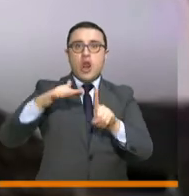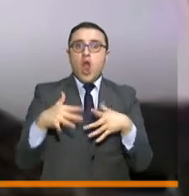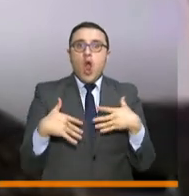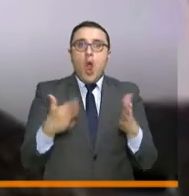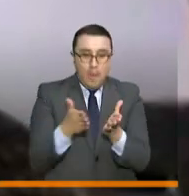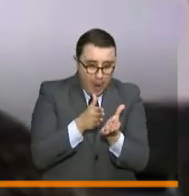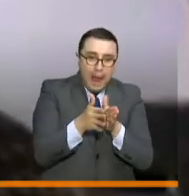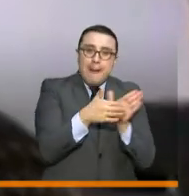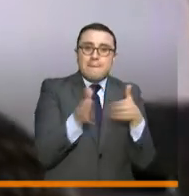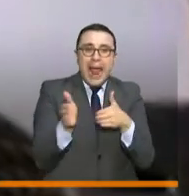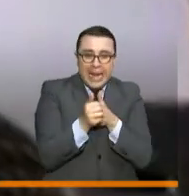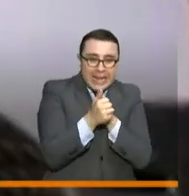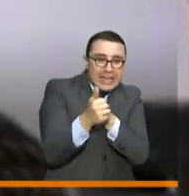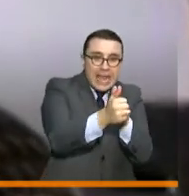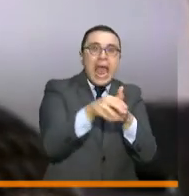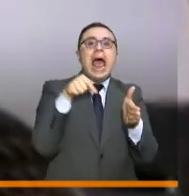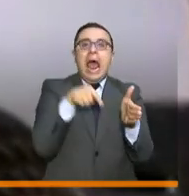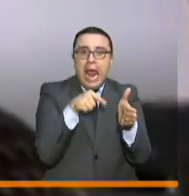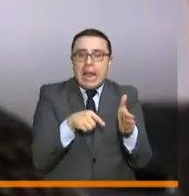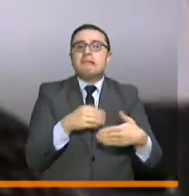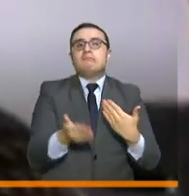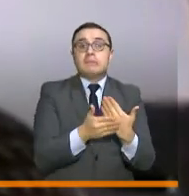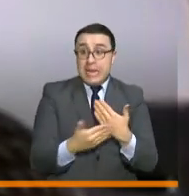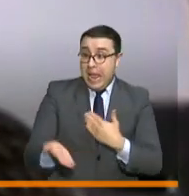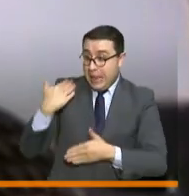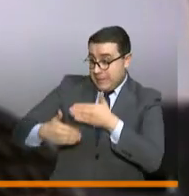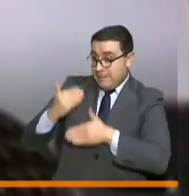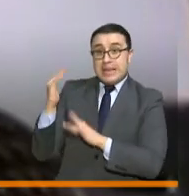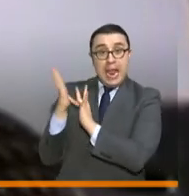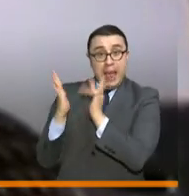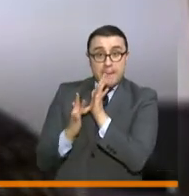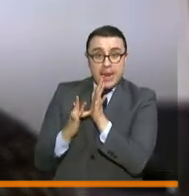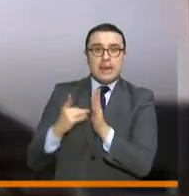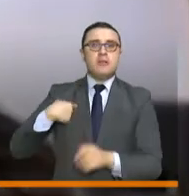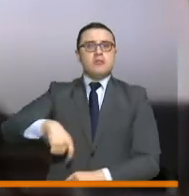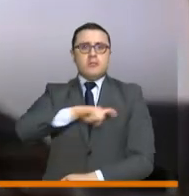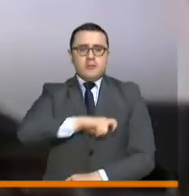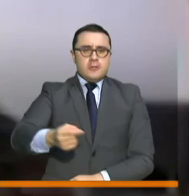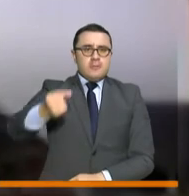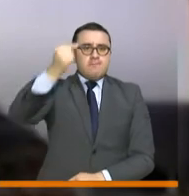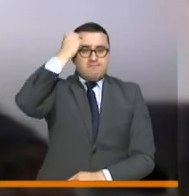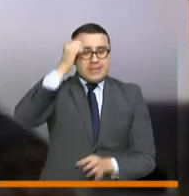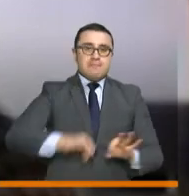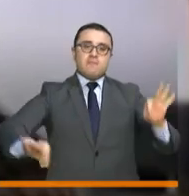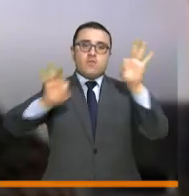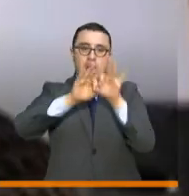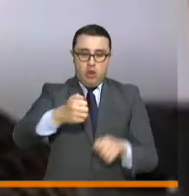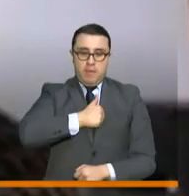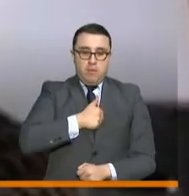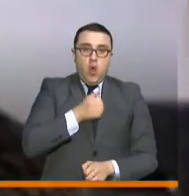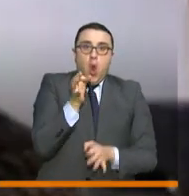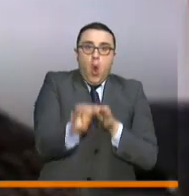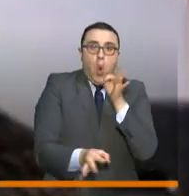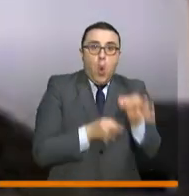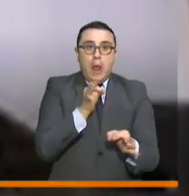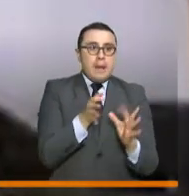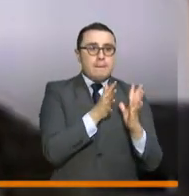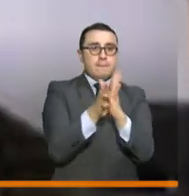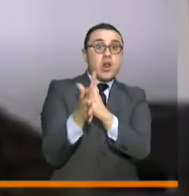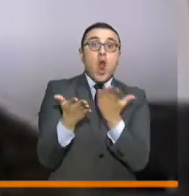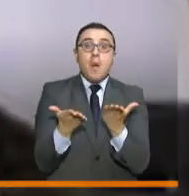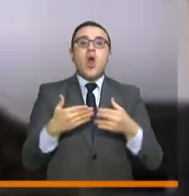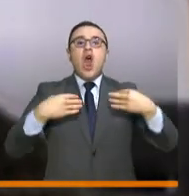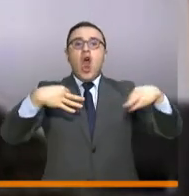guías. Desde que empezamos en el mes de abril, siempre hemos tenido presente ese autocuidado y ese mensaje a través de las